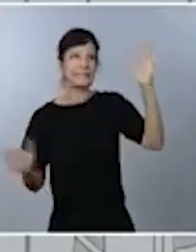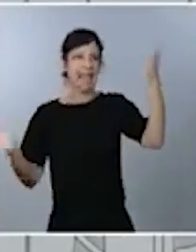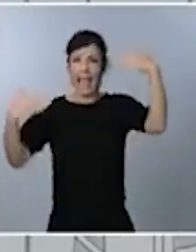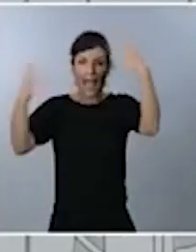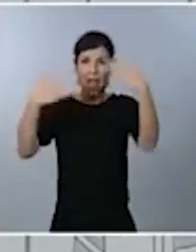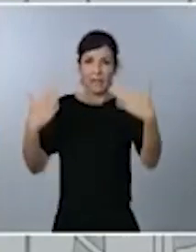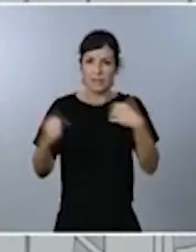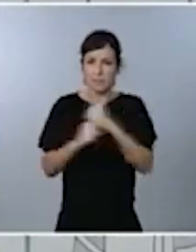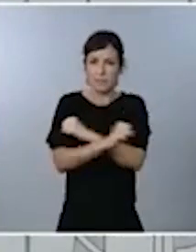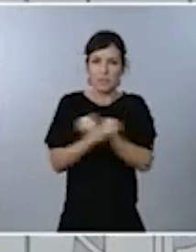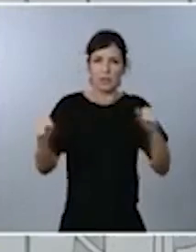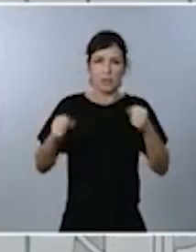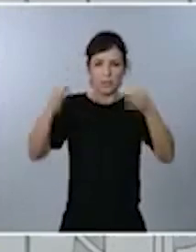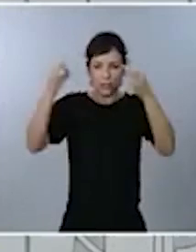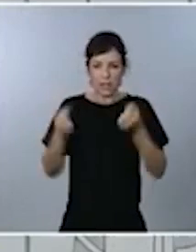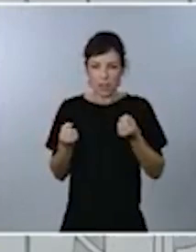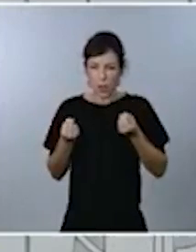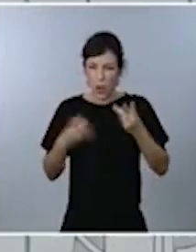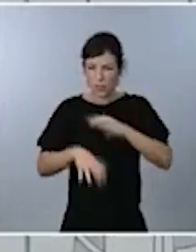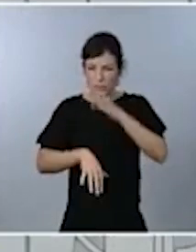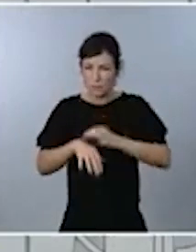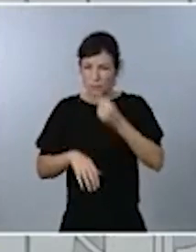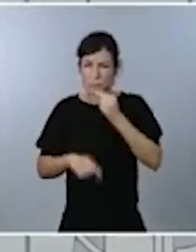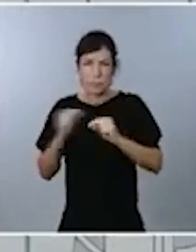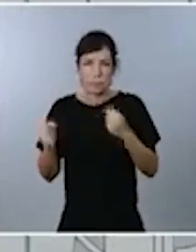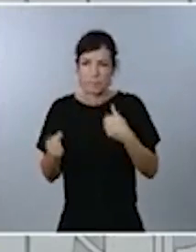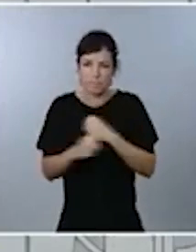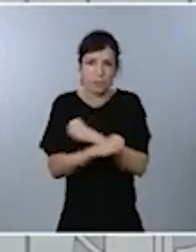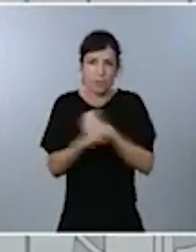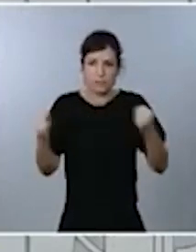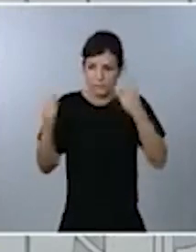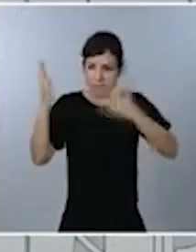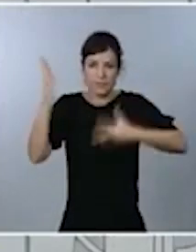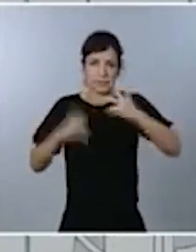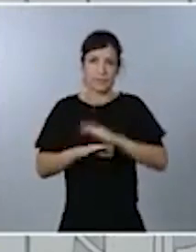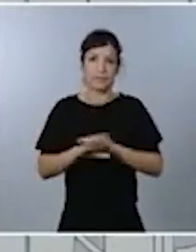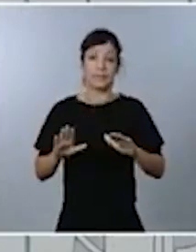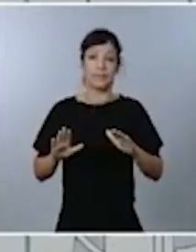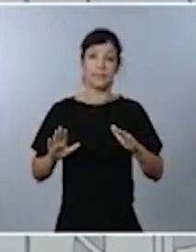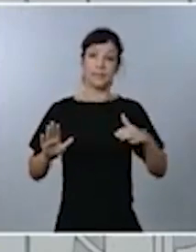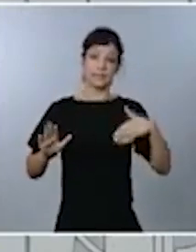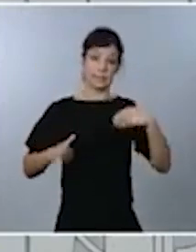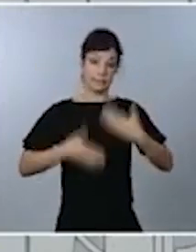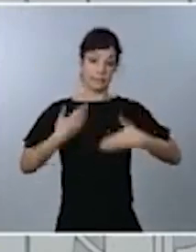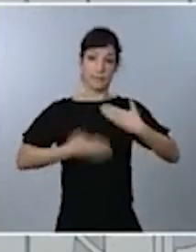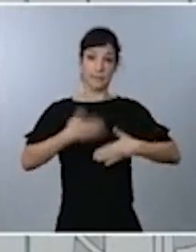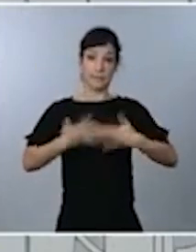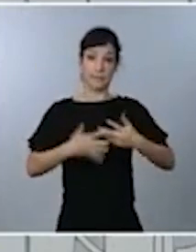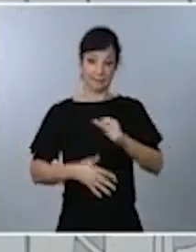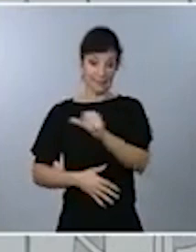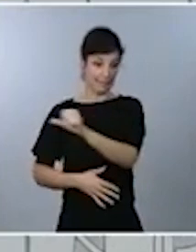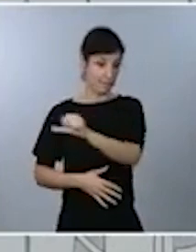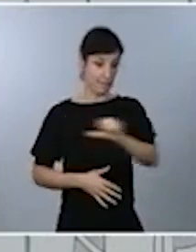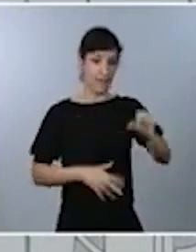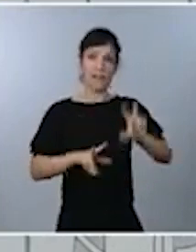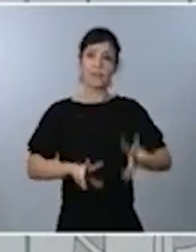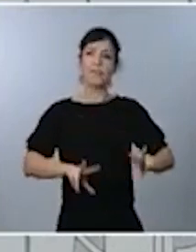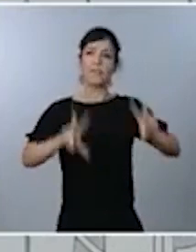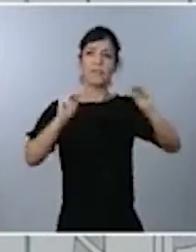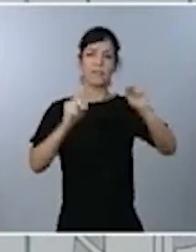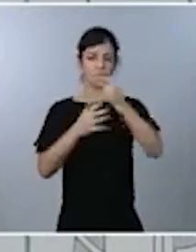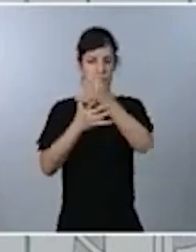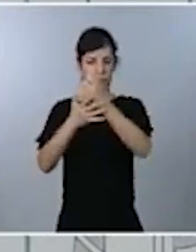el número de contagios. Por consiguiente, cuando acabamos de alcanzar en esta semana el registro oficial de un millón de